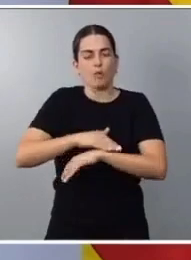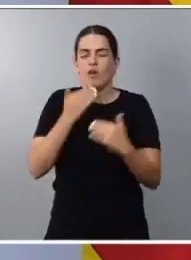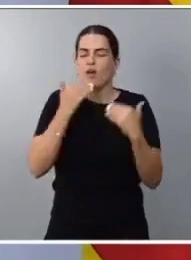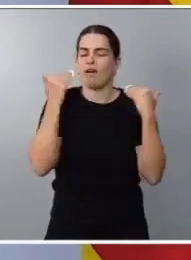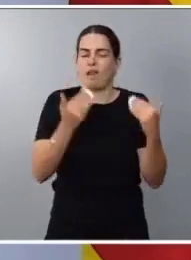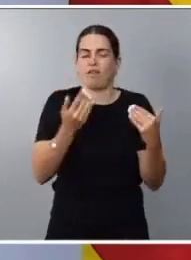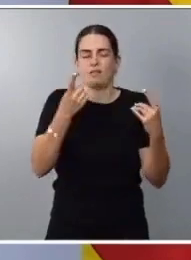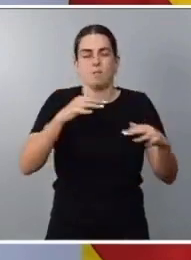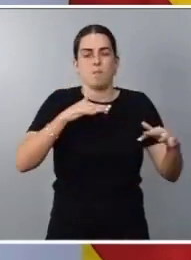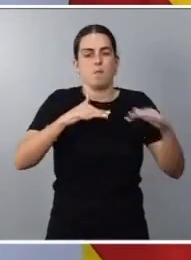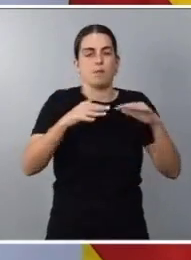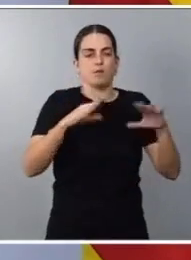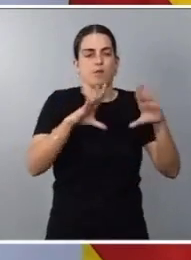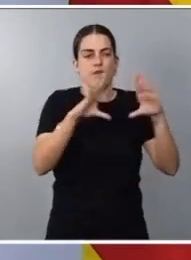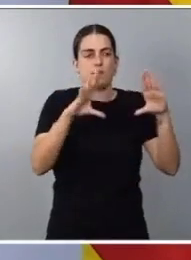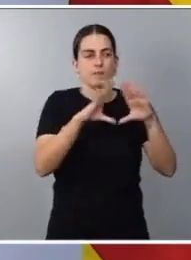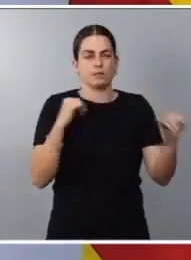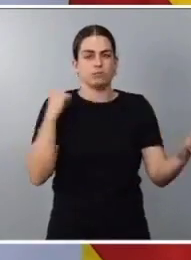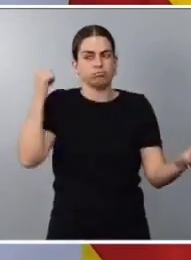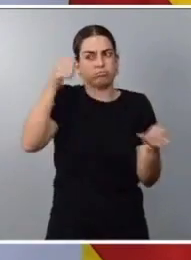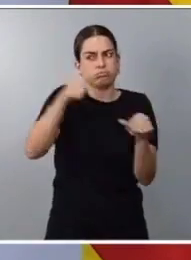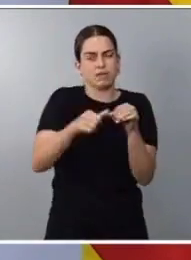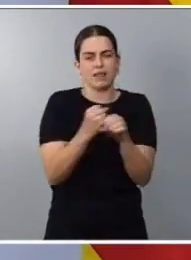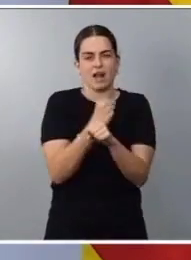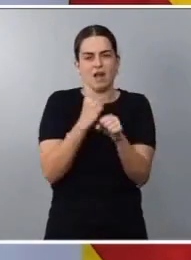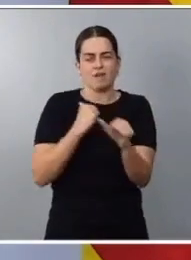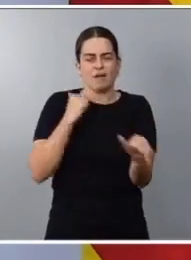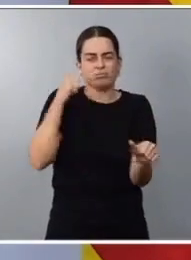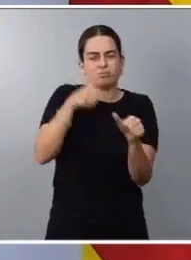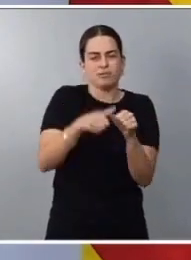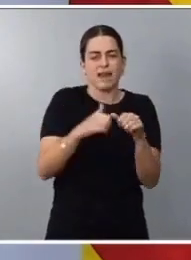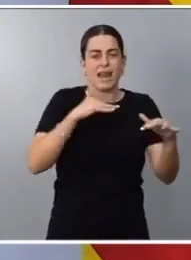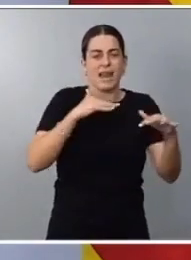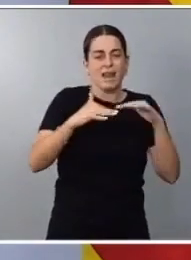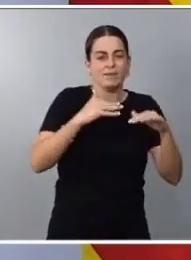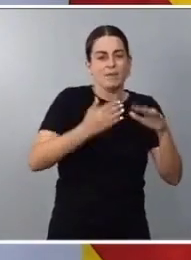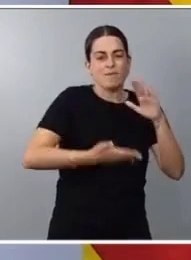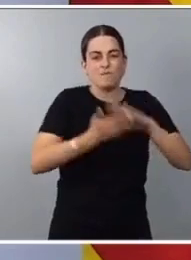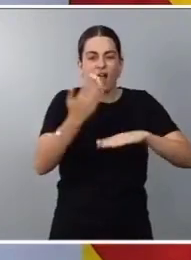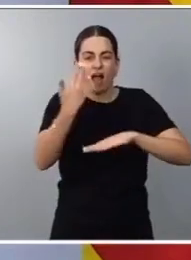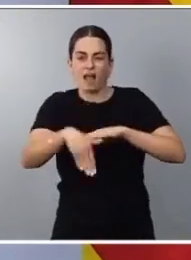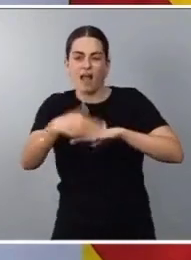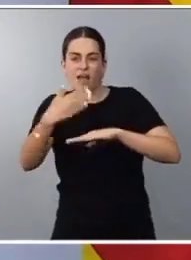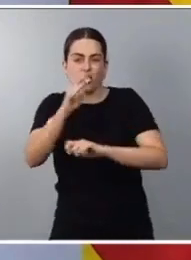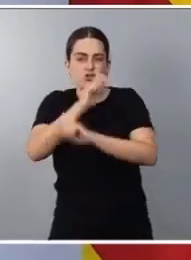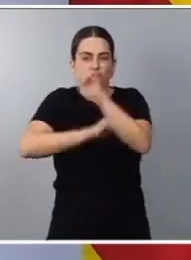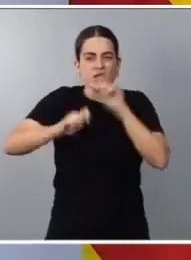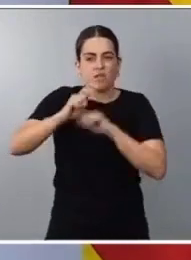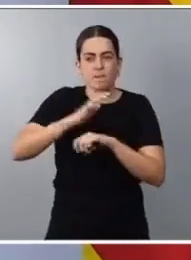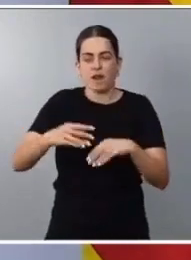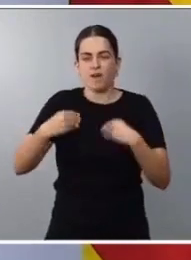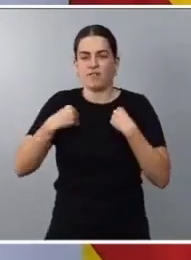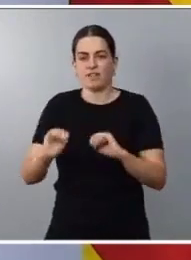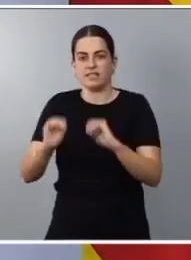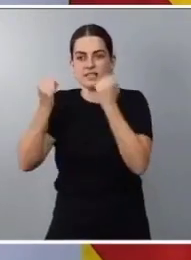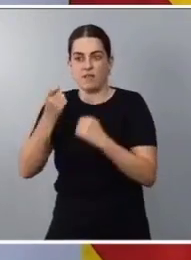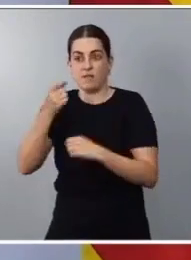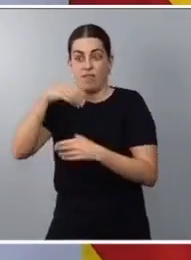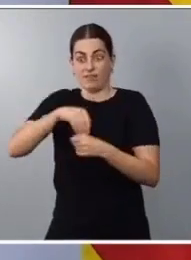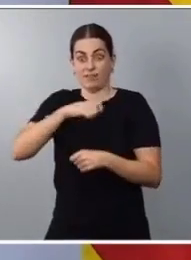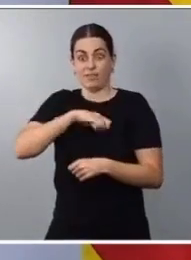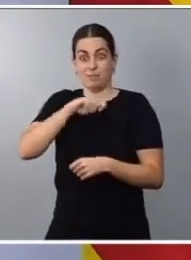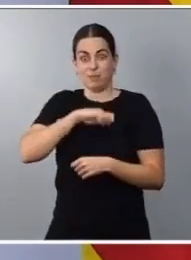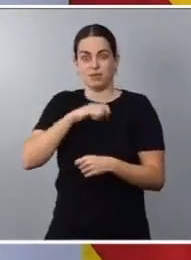feminista todo ese trabajo que ha desarrollado en las calles, en las asociaciones, salvando vidas en nuestro país y que hace posible que hoy traigamos